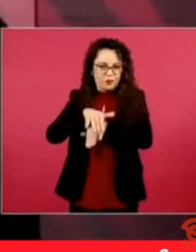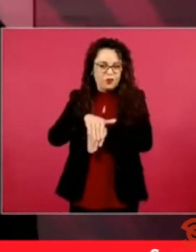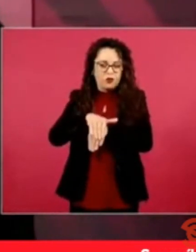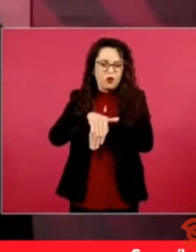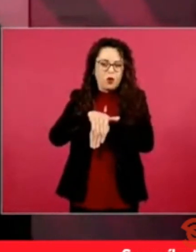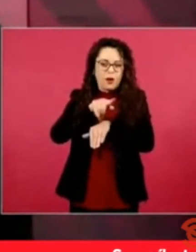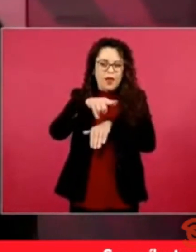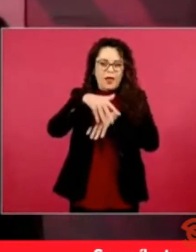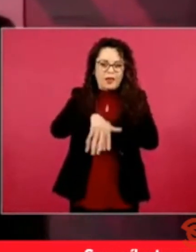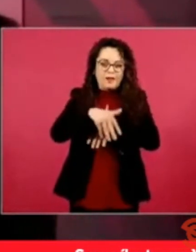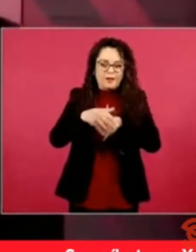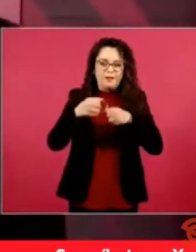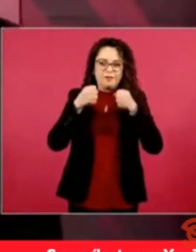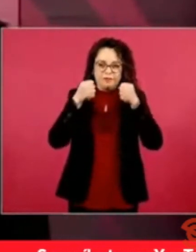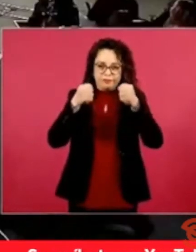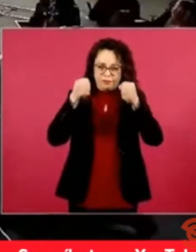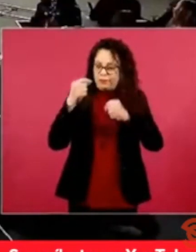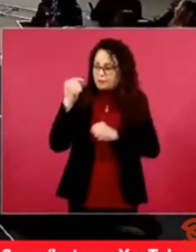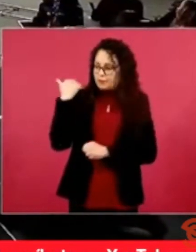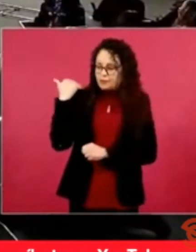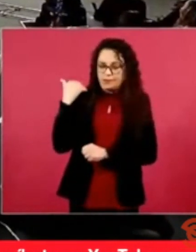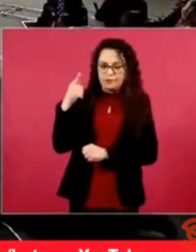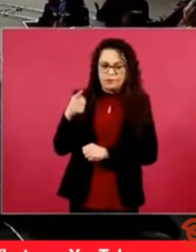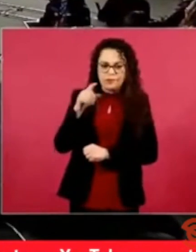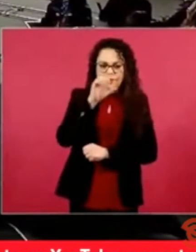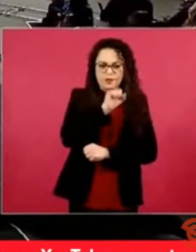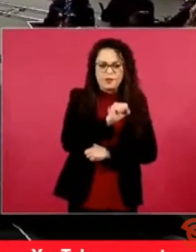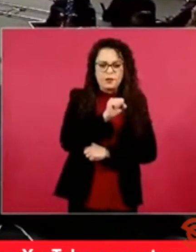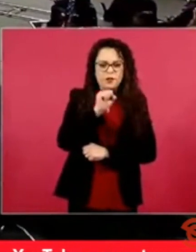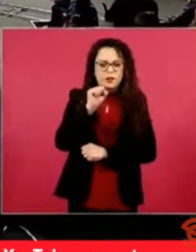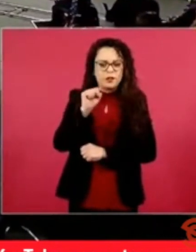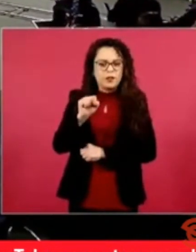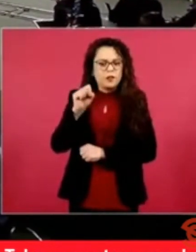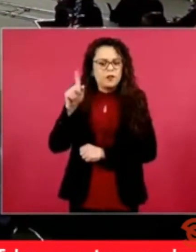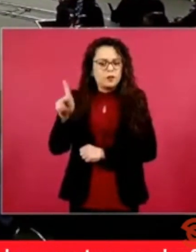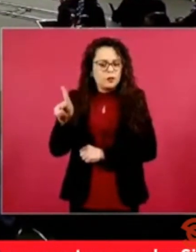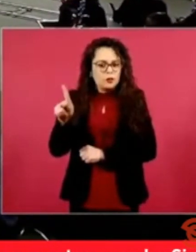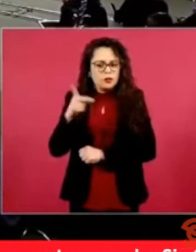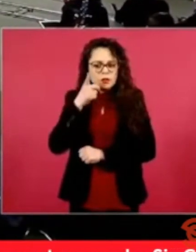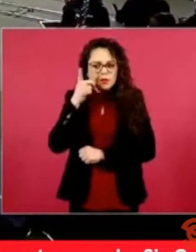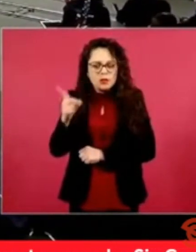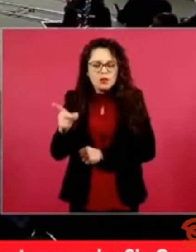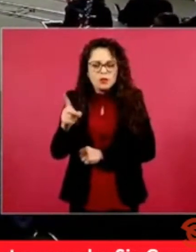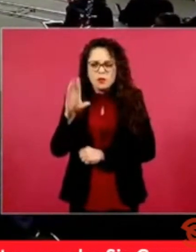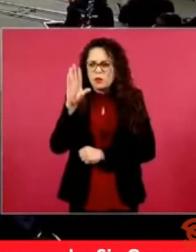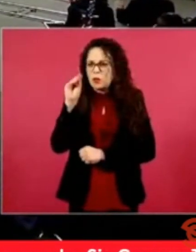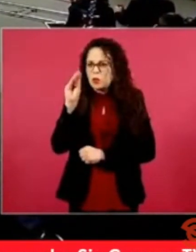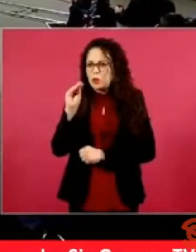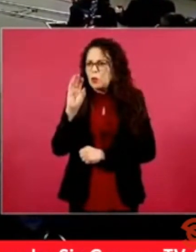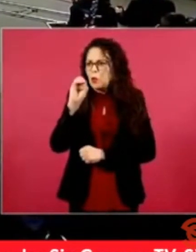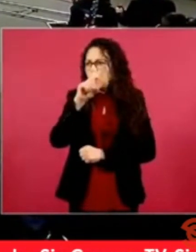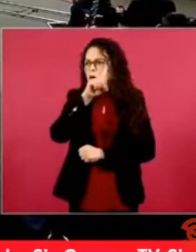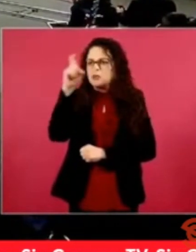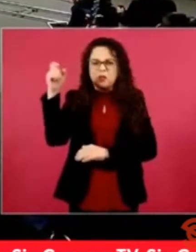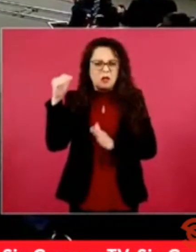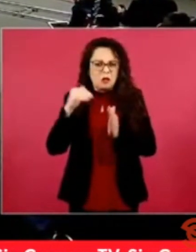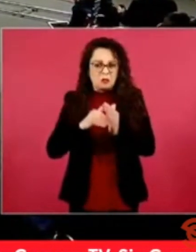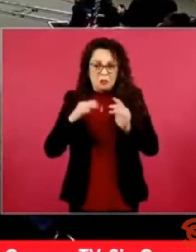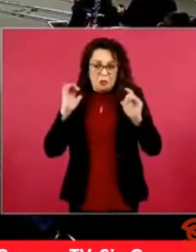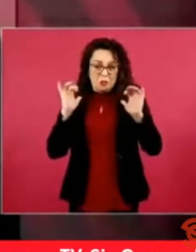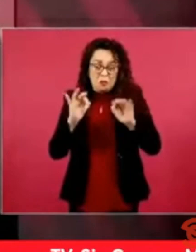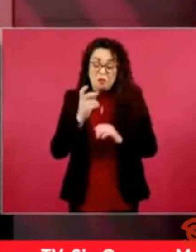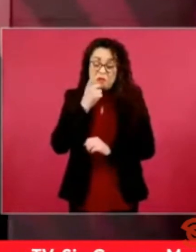seguridad pública 80 90 mil ¿no? bueno 90 100 mil cuando las